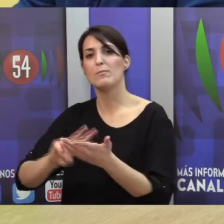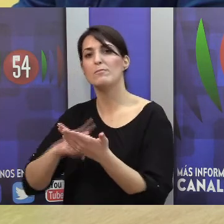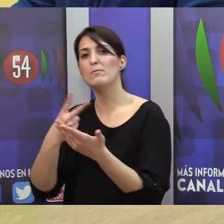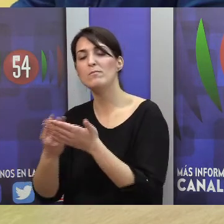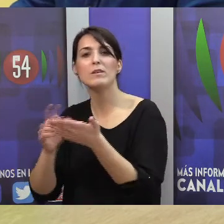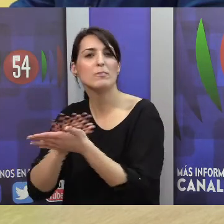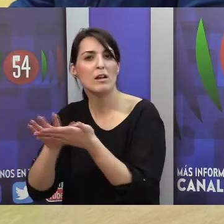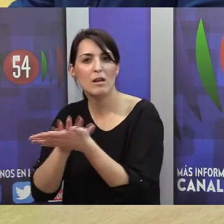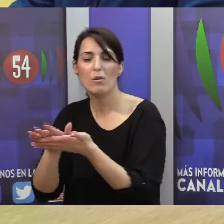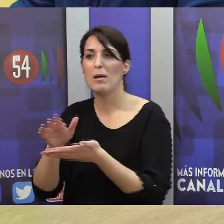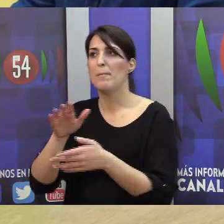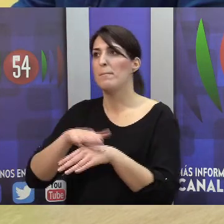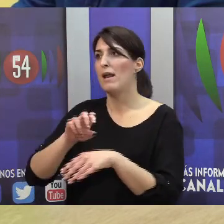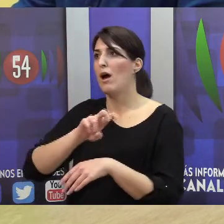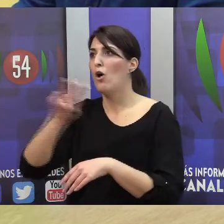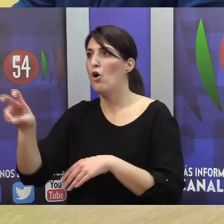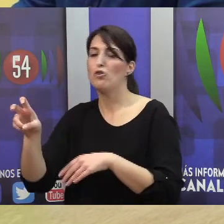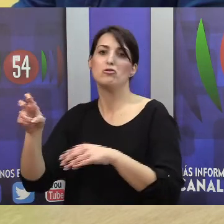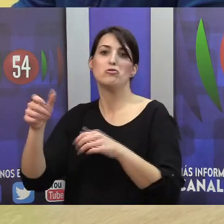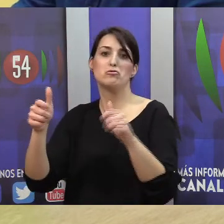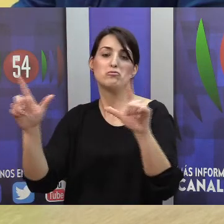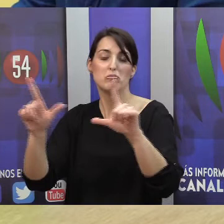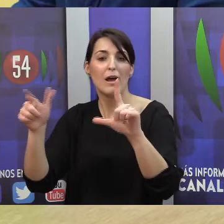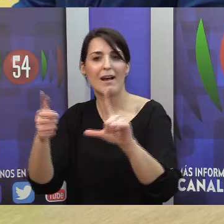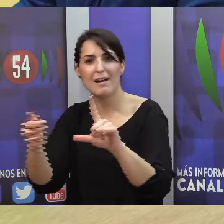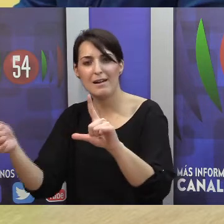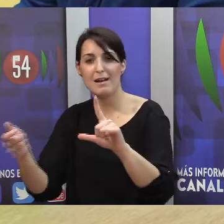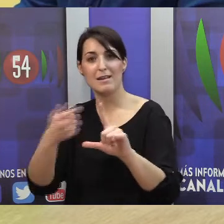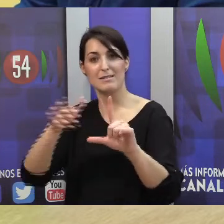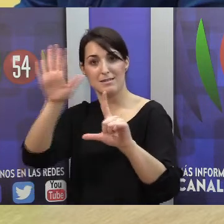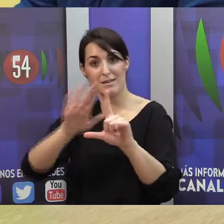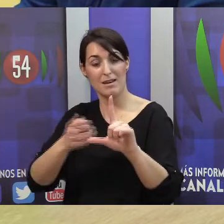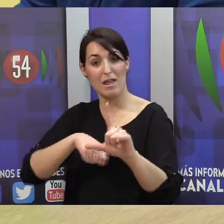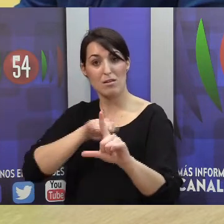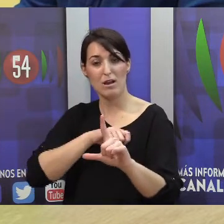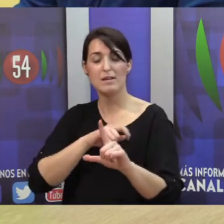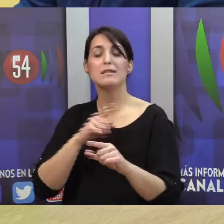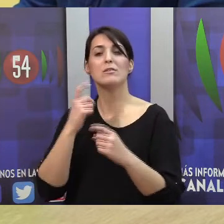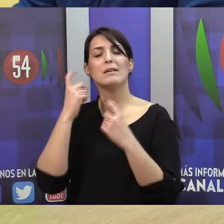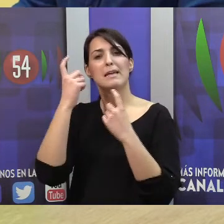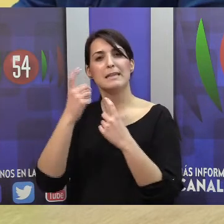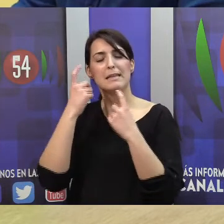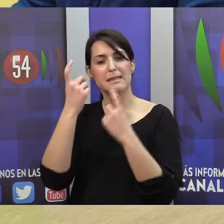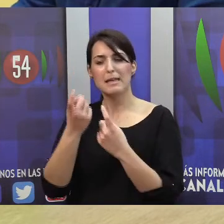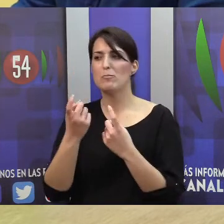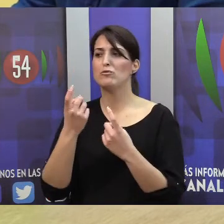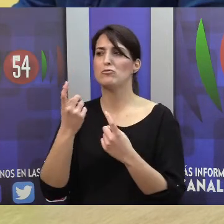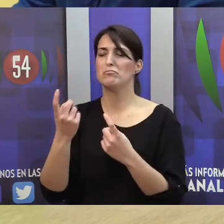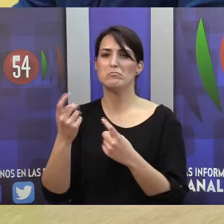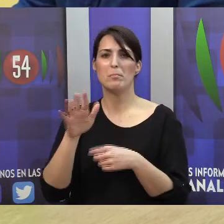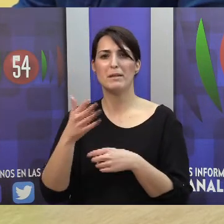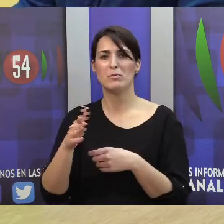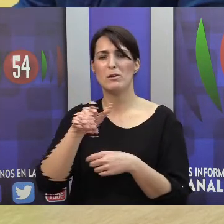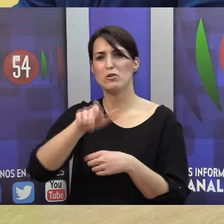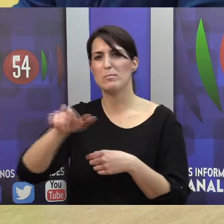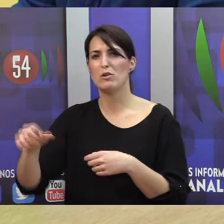signos también, para otros canales también nacionales, y conseguimos llegar, aunque no sean personas sordas, a más de un millón